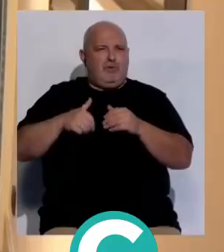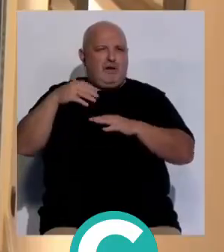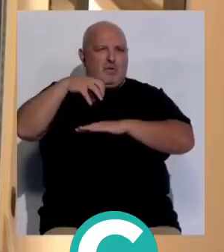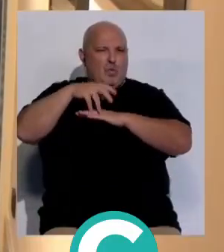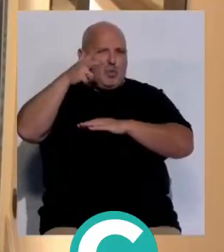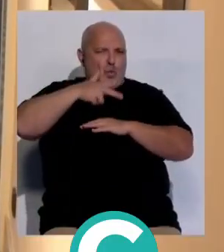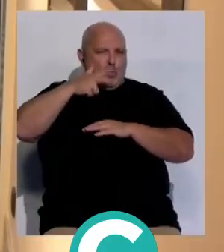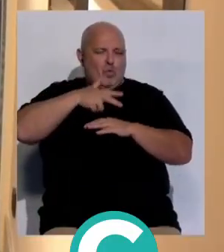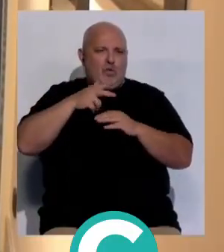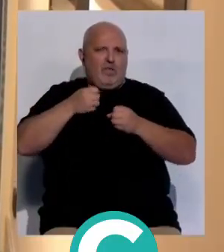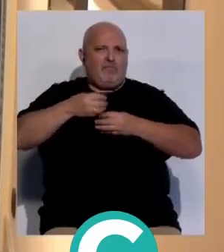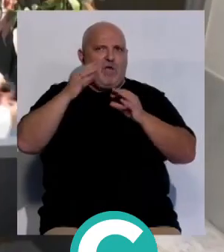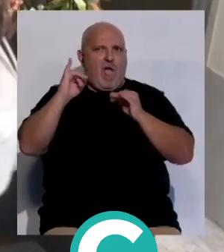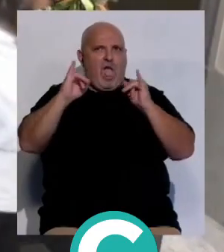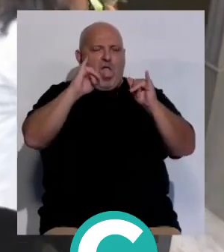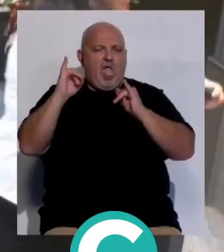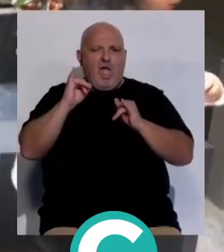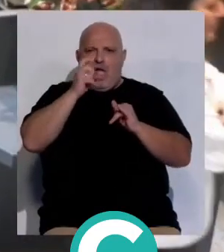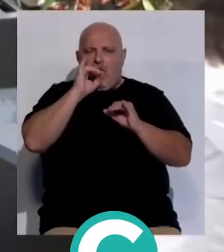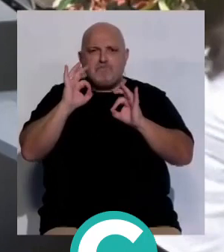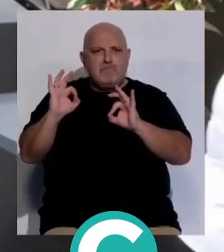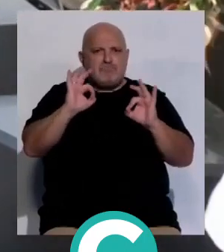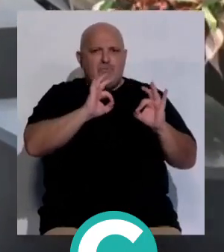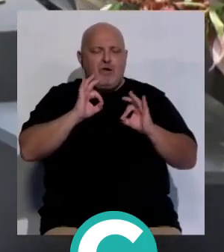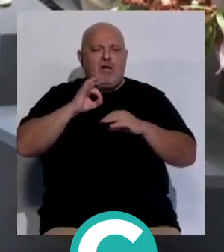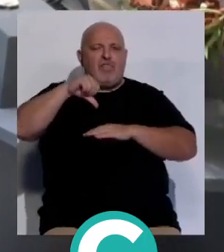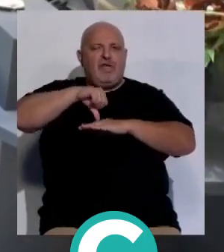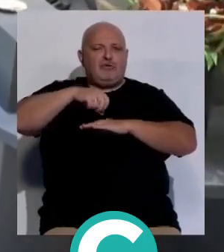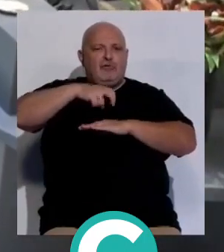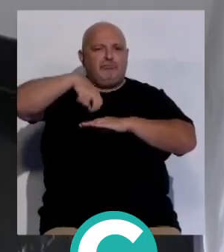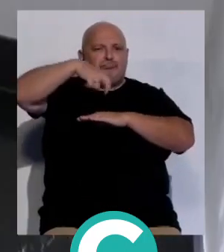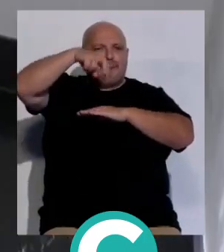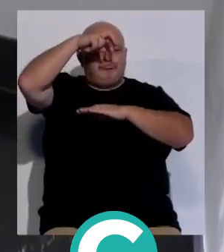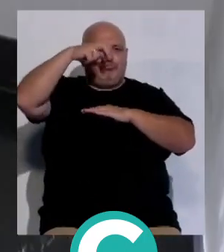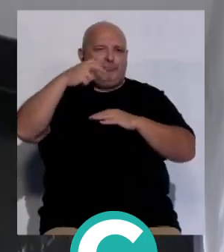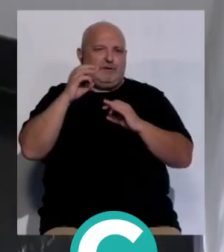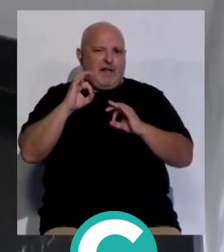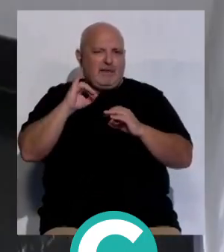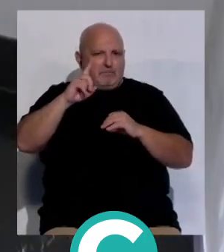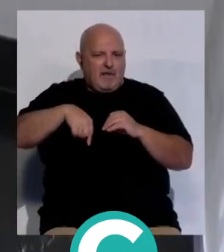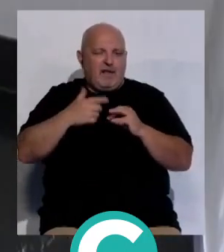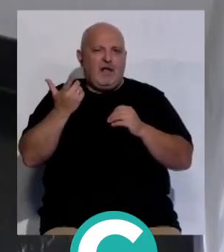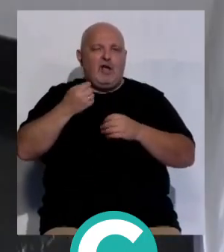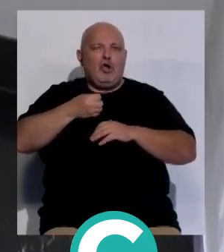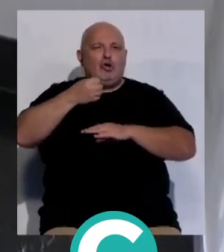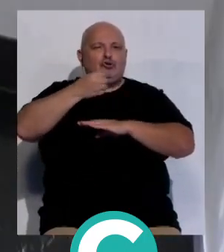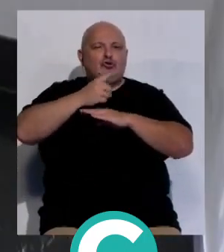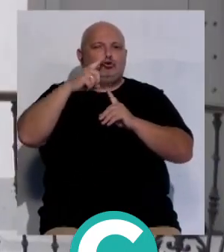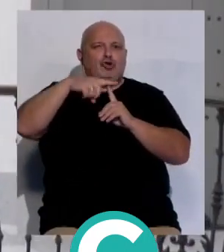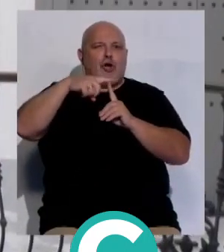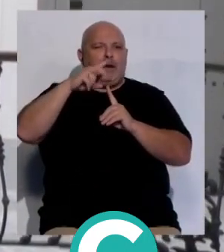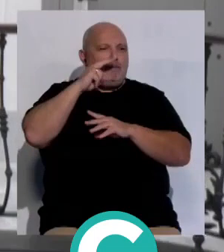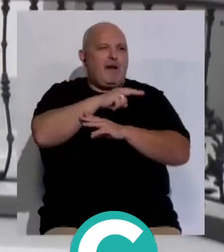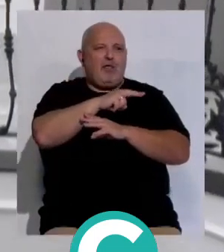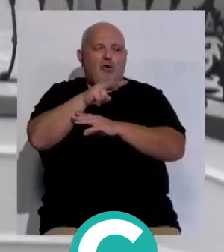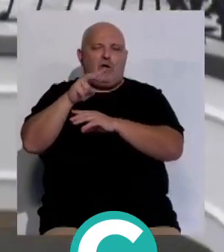detalles originales del edificio así como su patio central, su monumental escalera de dos tramos y la Torre Mirador, una de